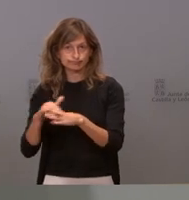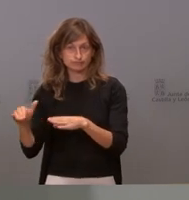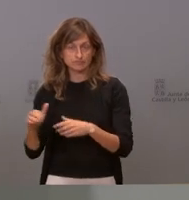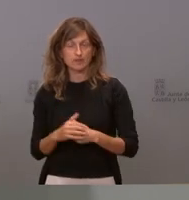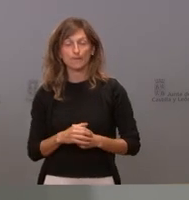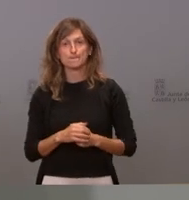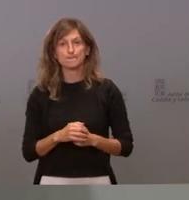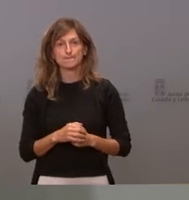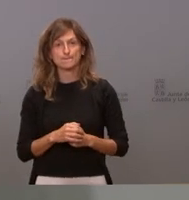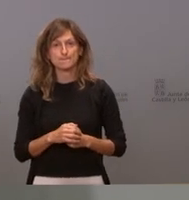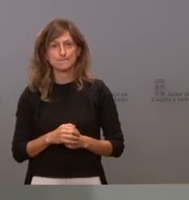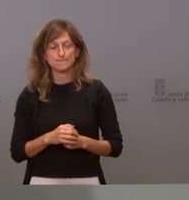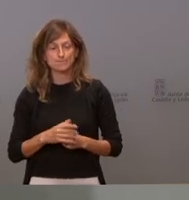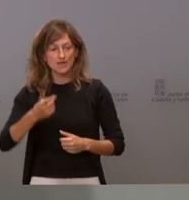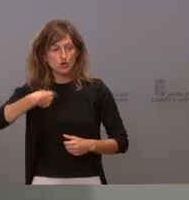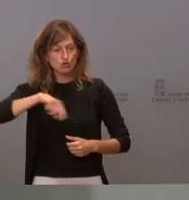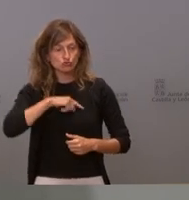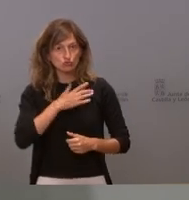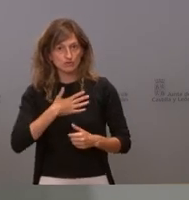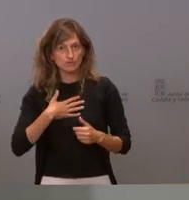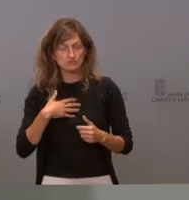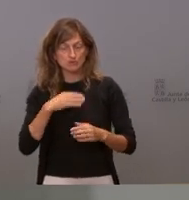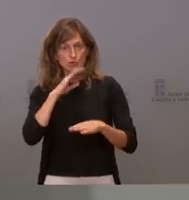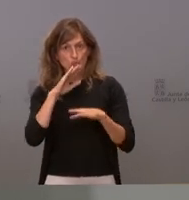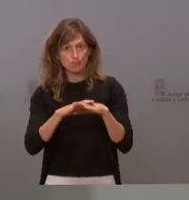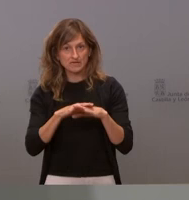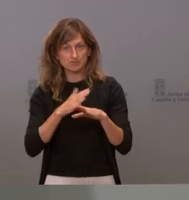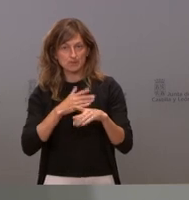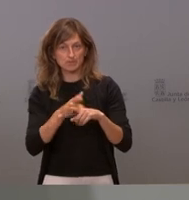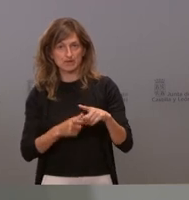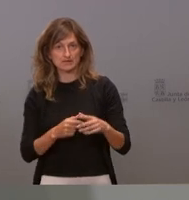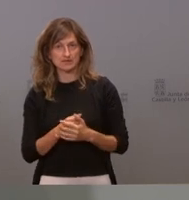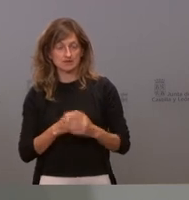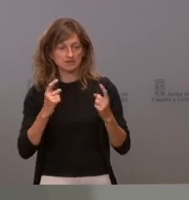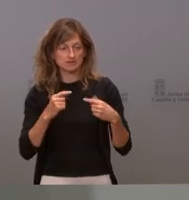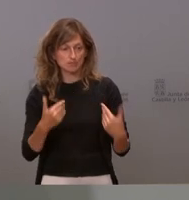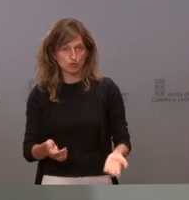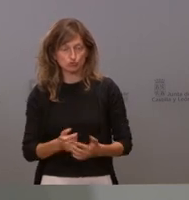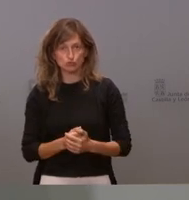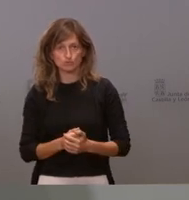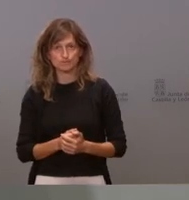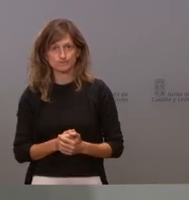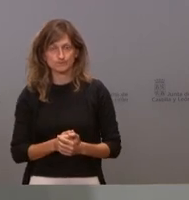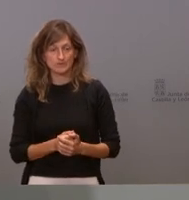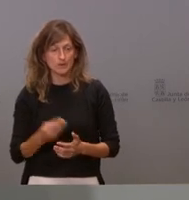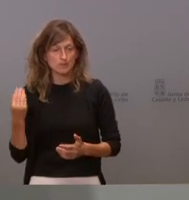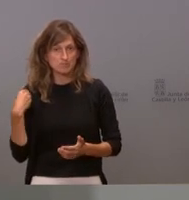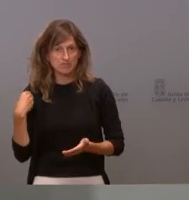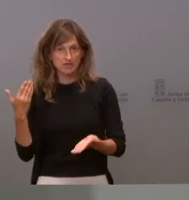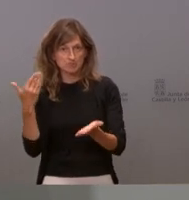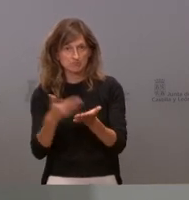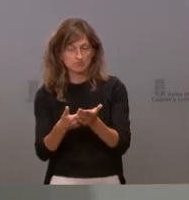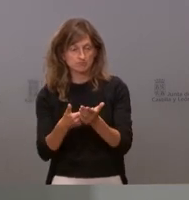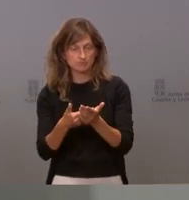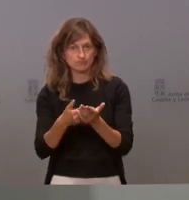lo que hemos hecho con este acuerdo es cumplir con nuestra parte a la mayor brevedad posible nosotros se nos ha solicitado y